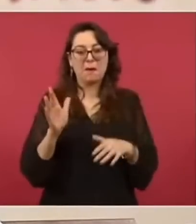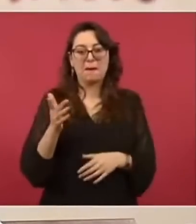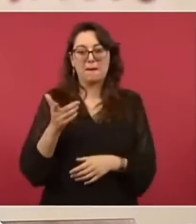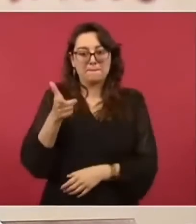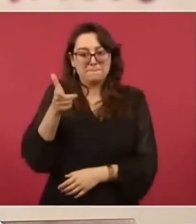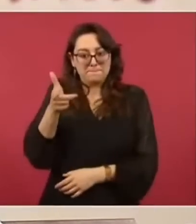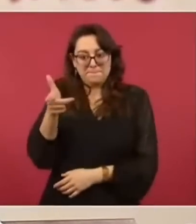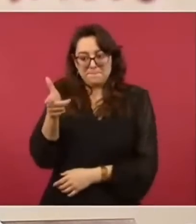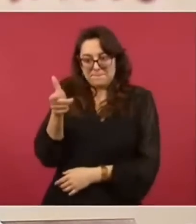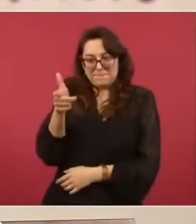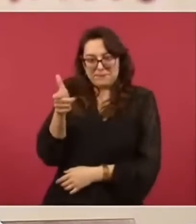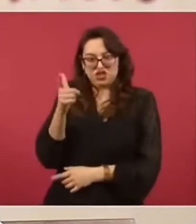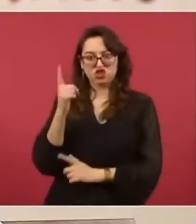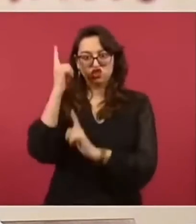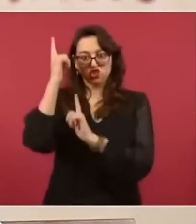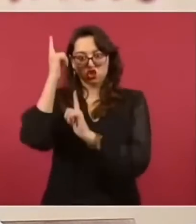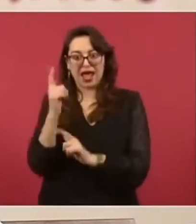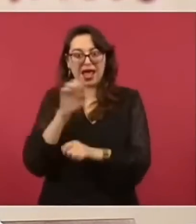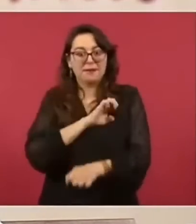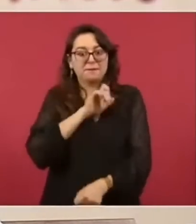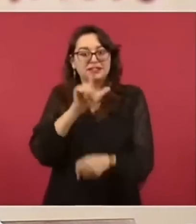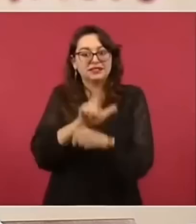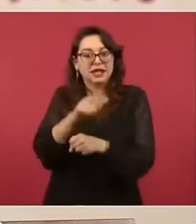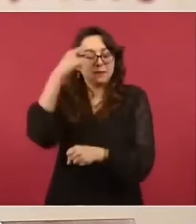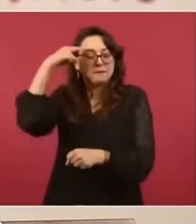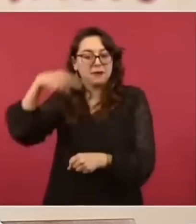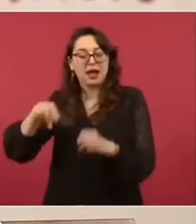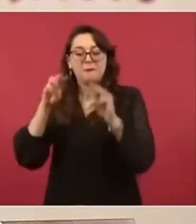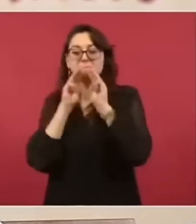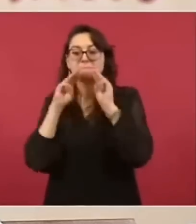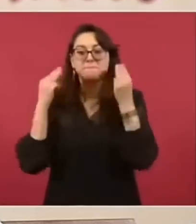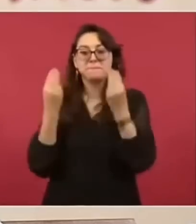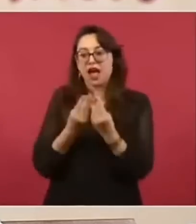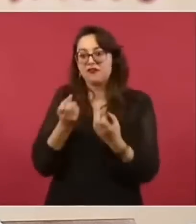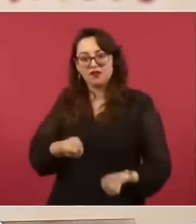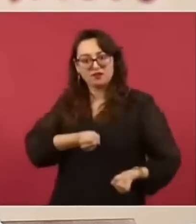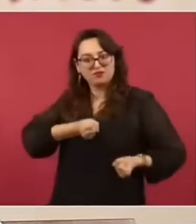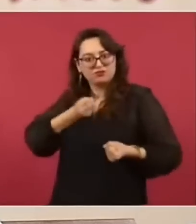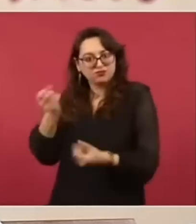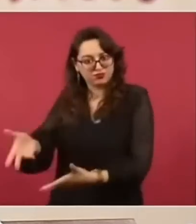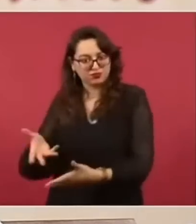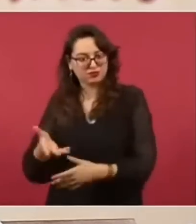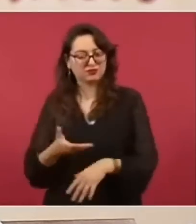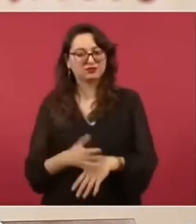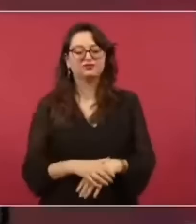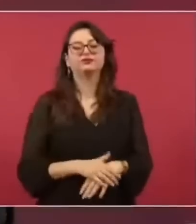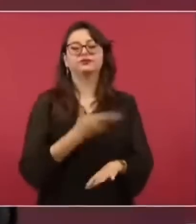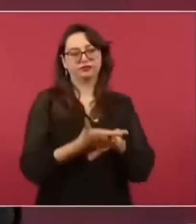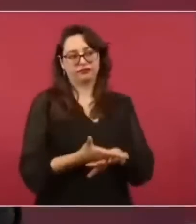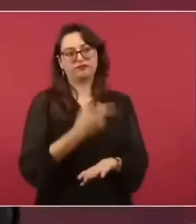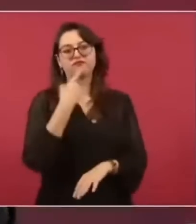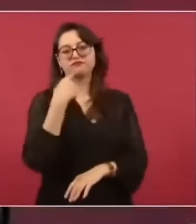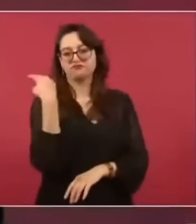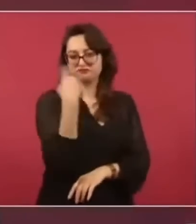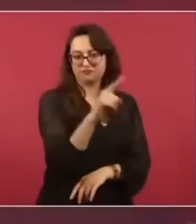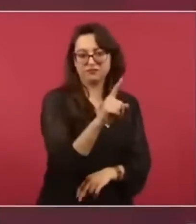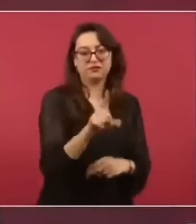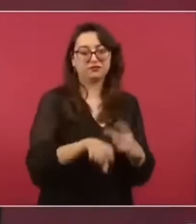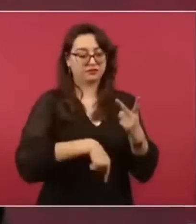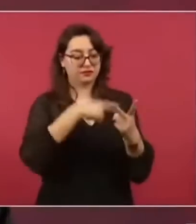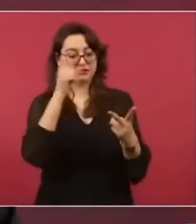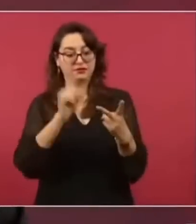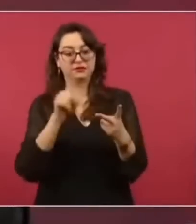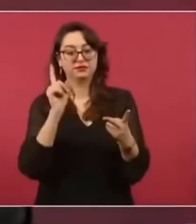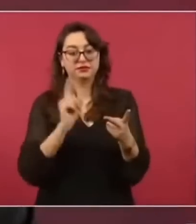por eso los acusamos, los demandamos. Ahora estamos en apelación. Y la segunda demanda es en contra de las armerías que venden